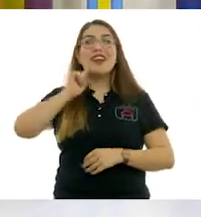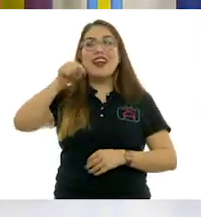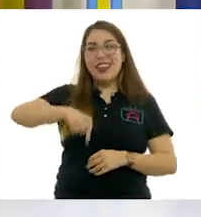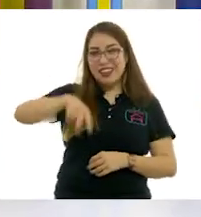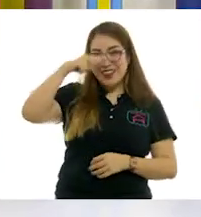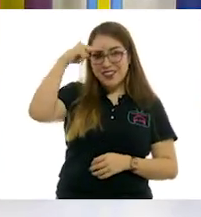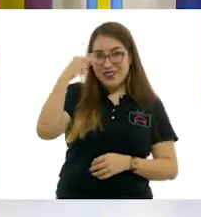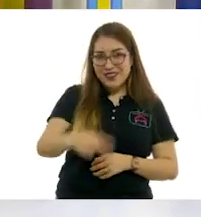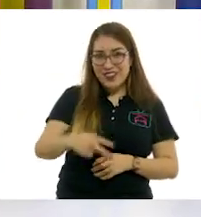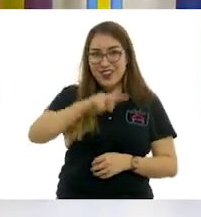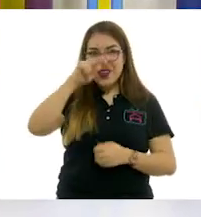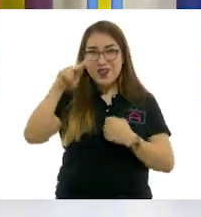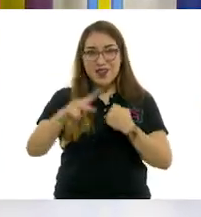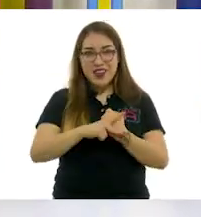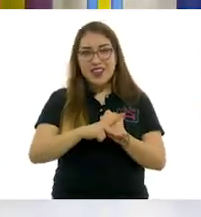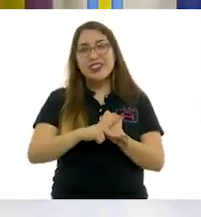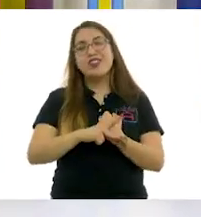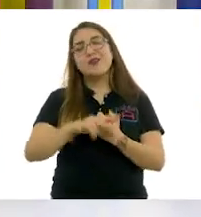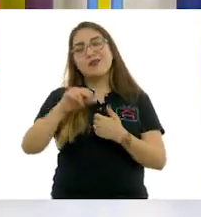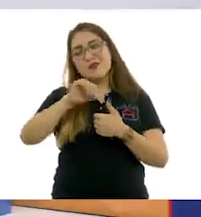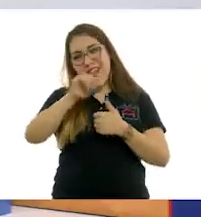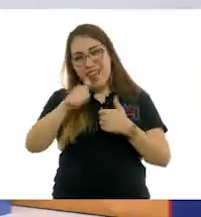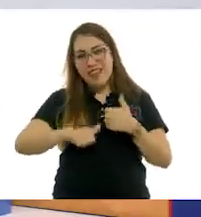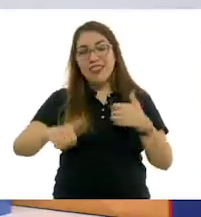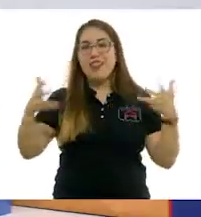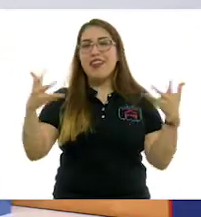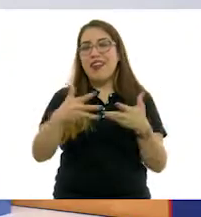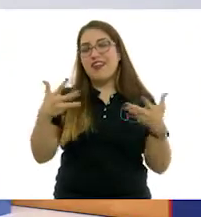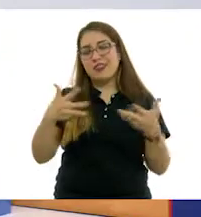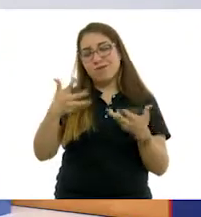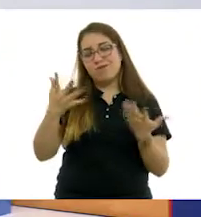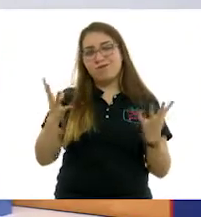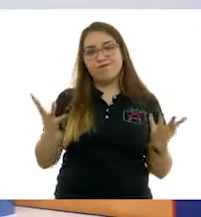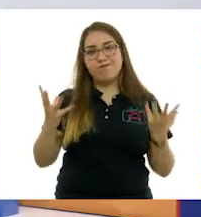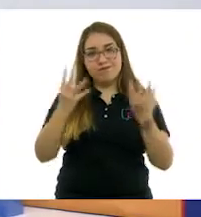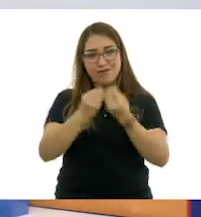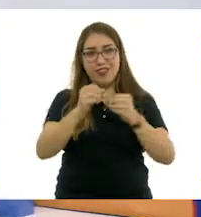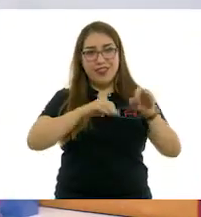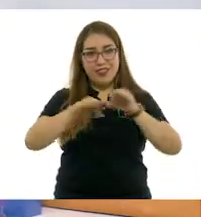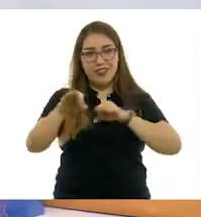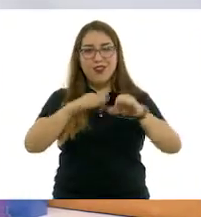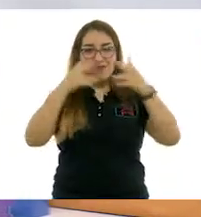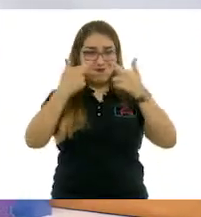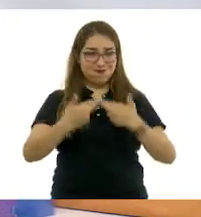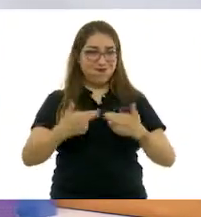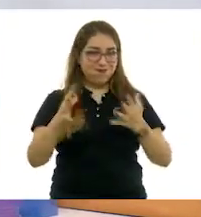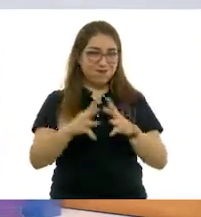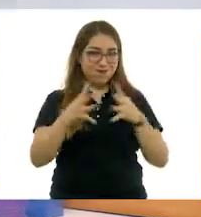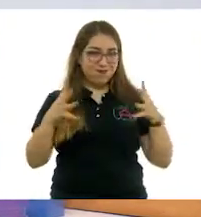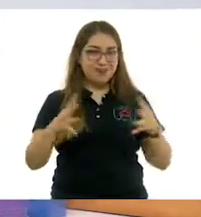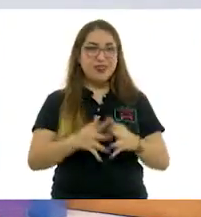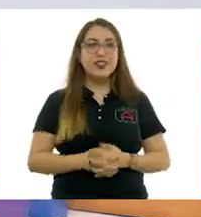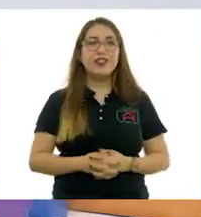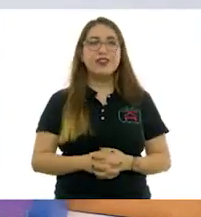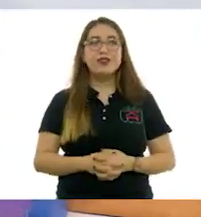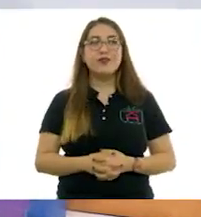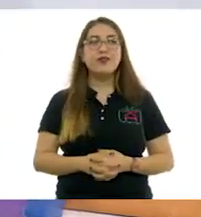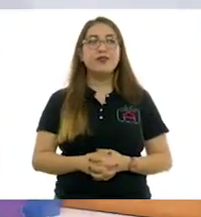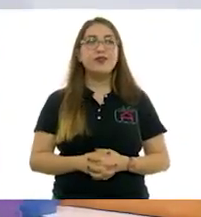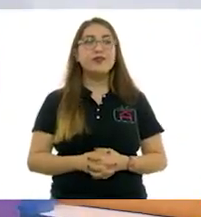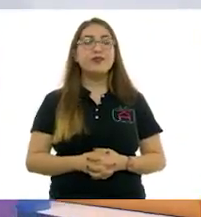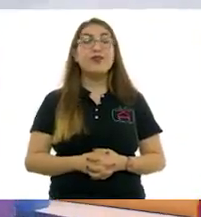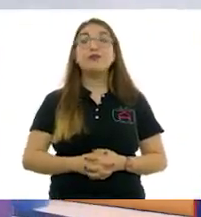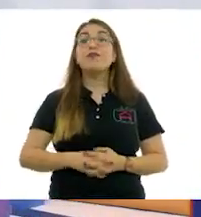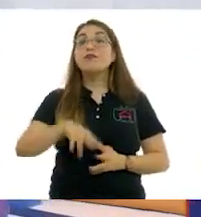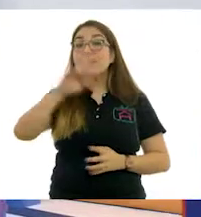porque han colaborado enormemente con su talento. Y bueno, ya para terminar la clase, hoy vamos a... Que hoy fue el